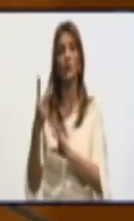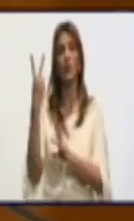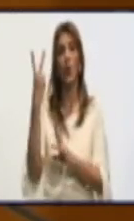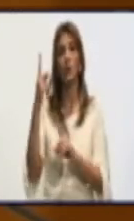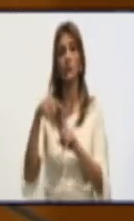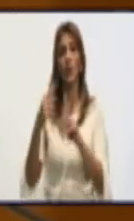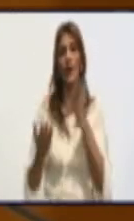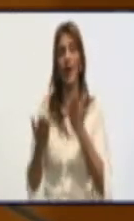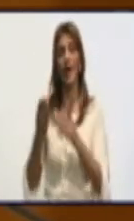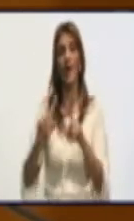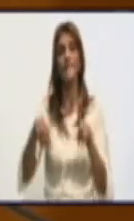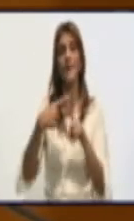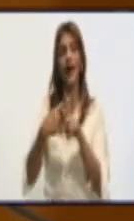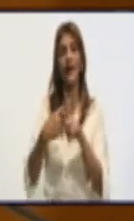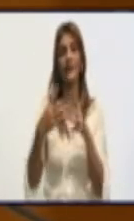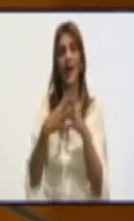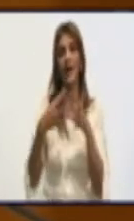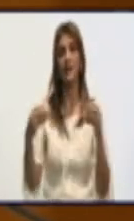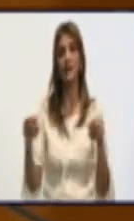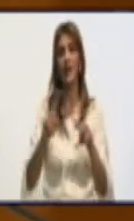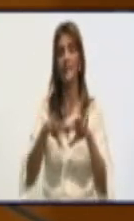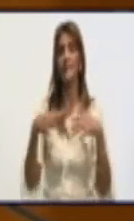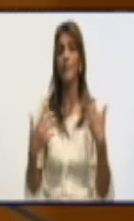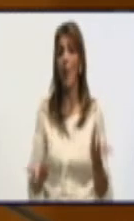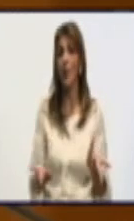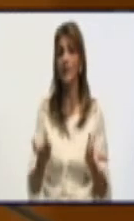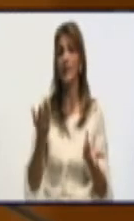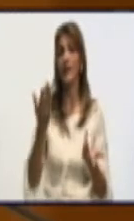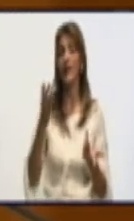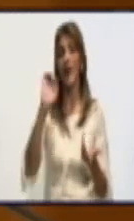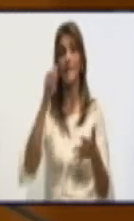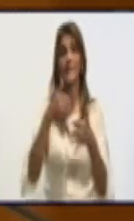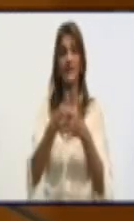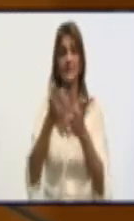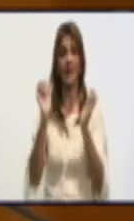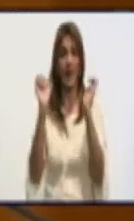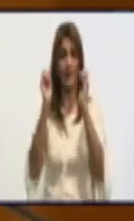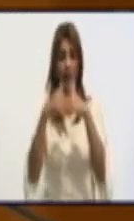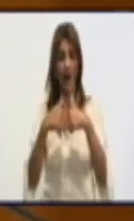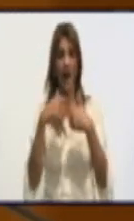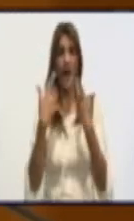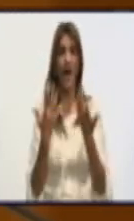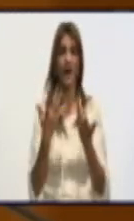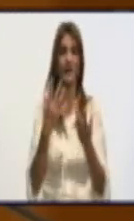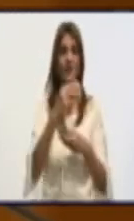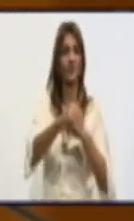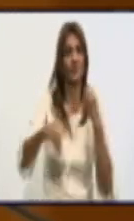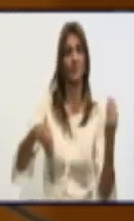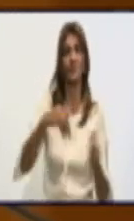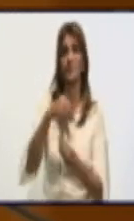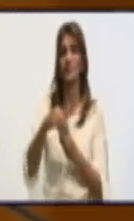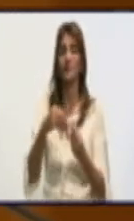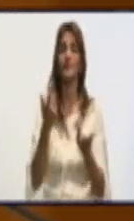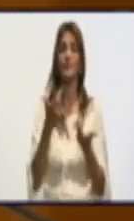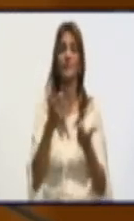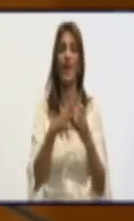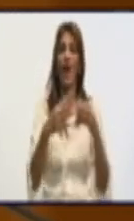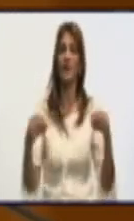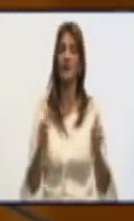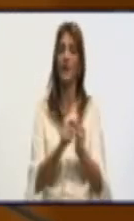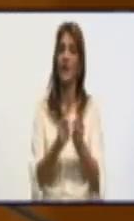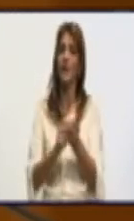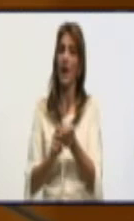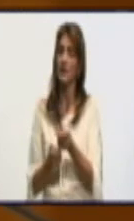porque la industria cubana del pan ha tenido que sustituirla y donarla por decisión del país para sostener el pan de la población.